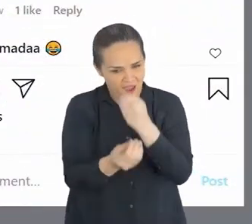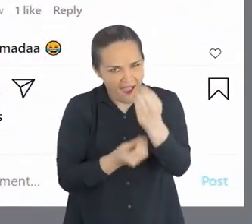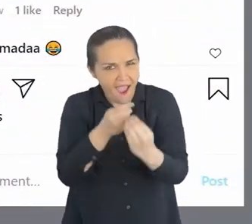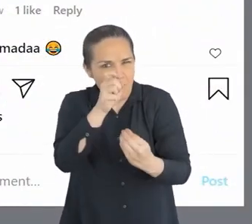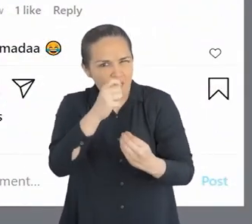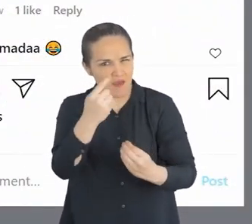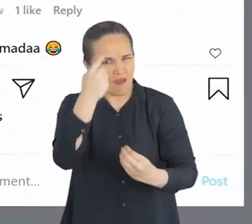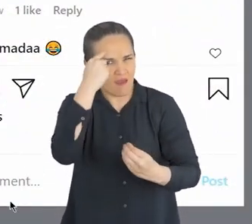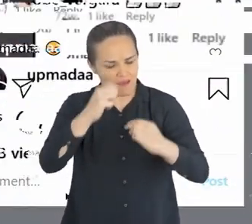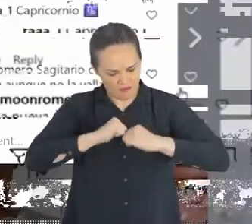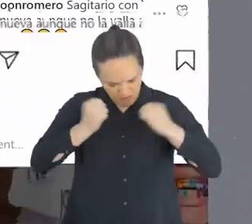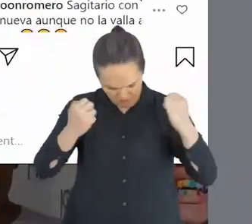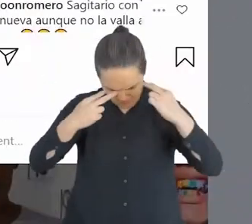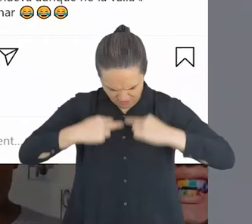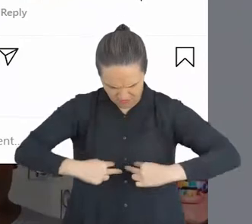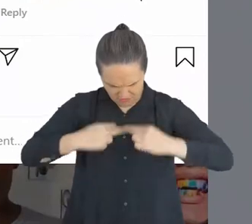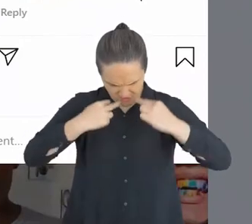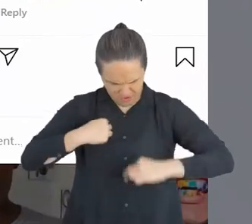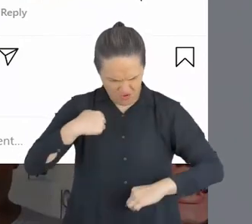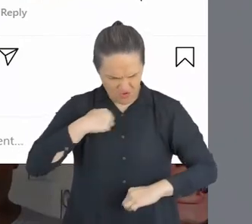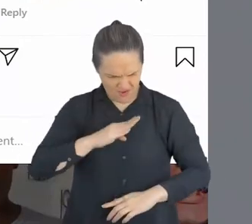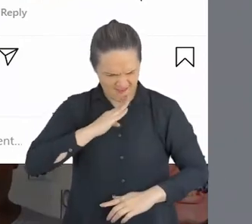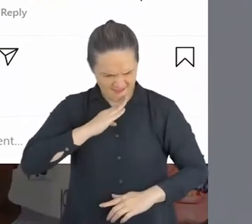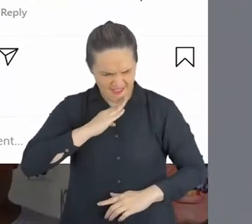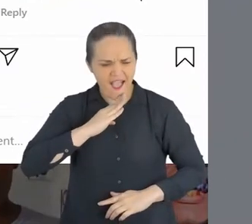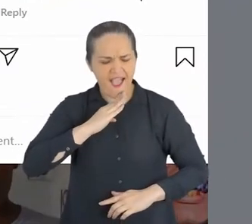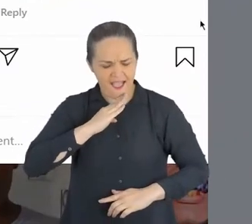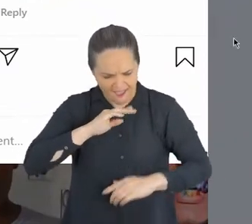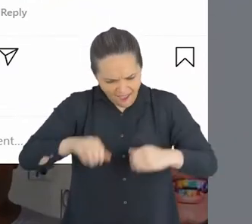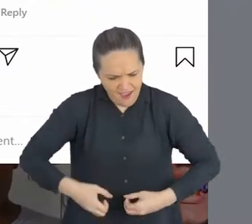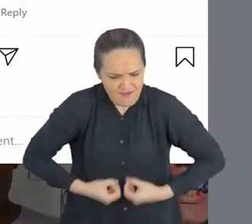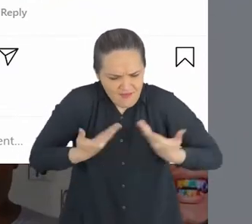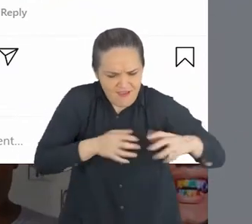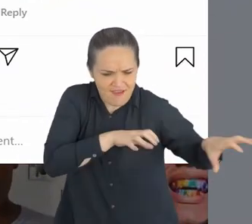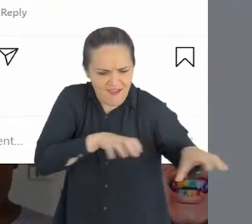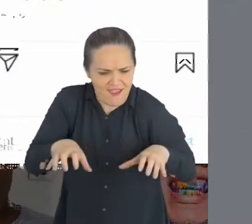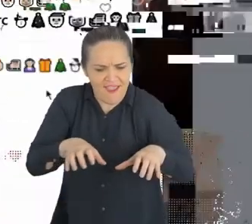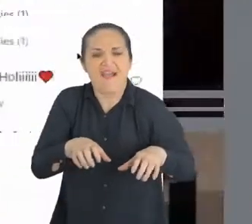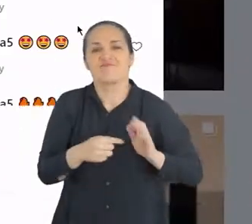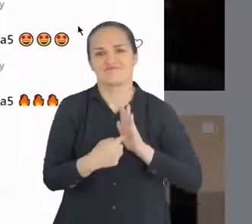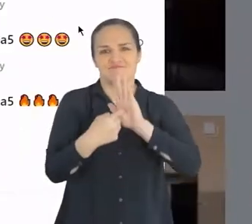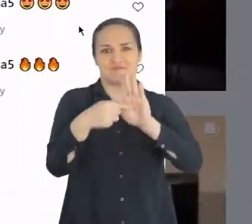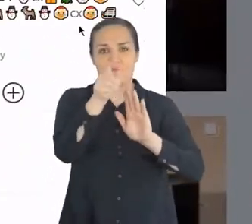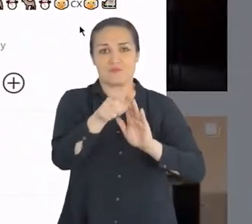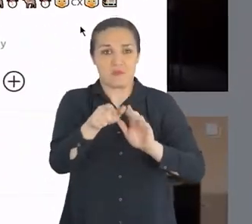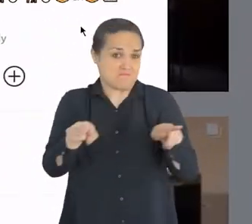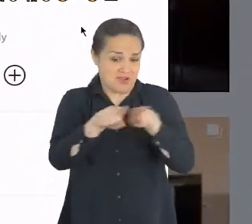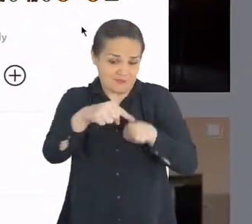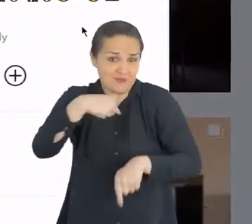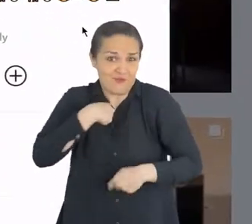personalidad, cómo te flores tú en la cámara, cómo te expreses y eso es lo que atrae a la gente.